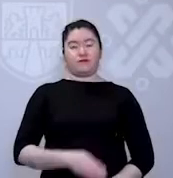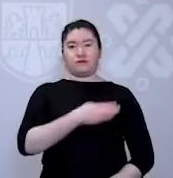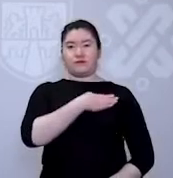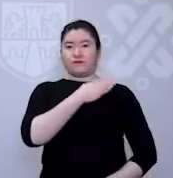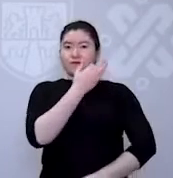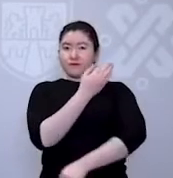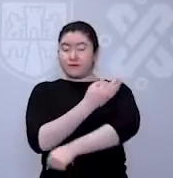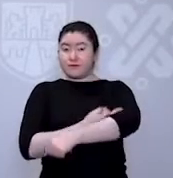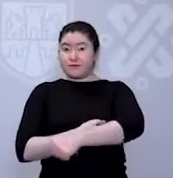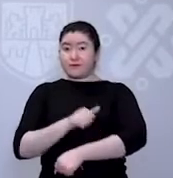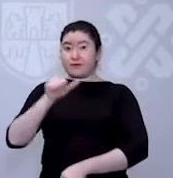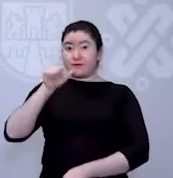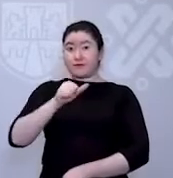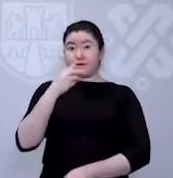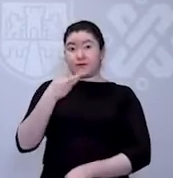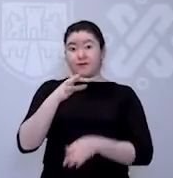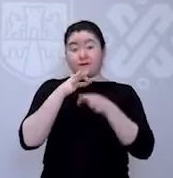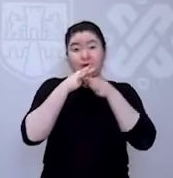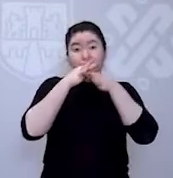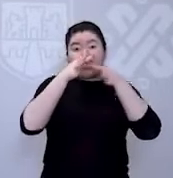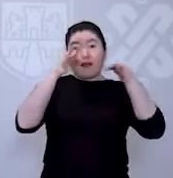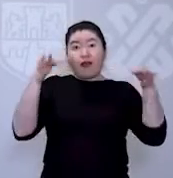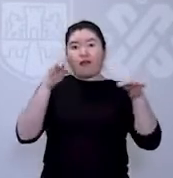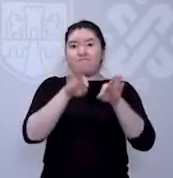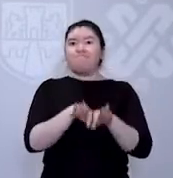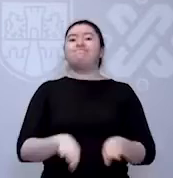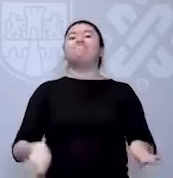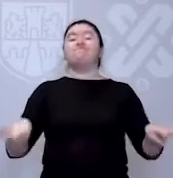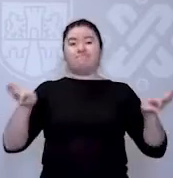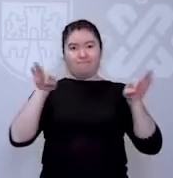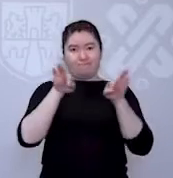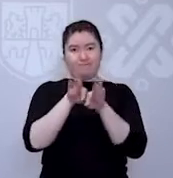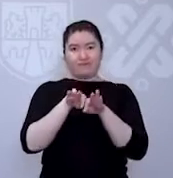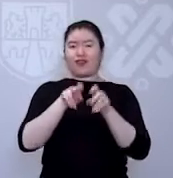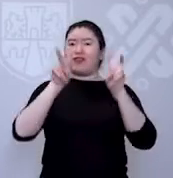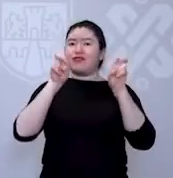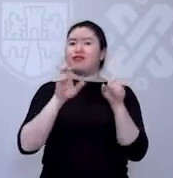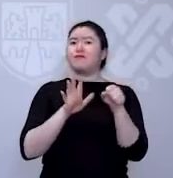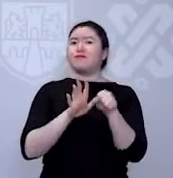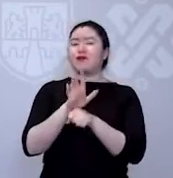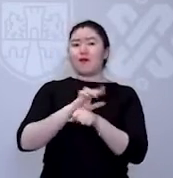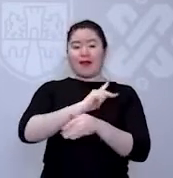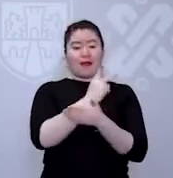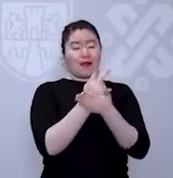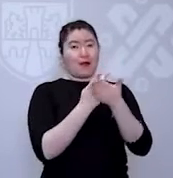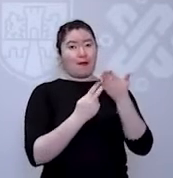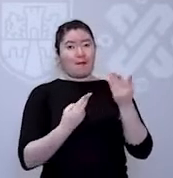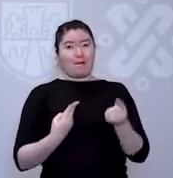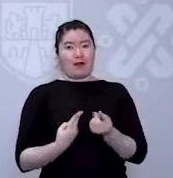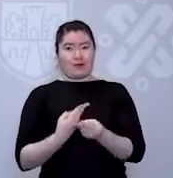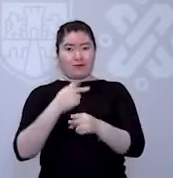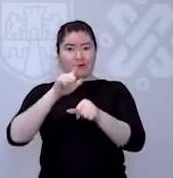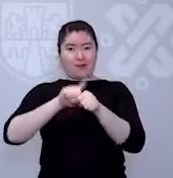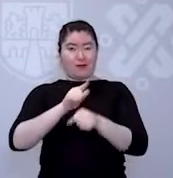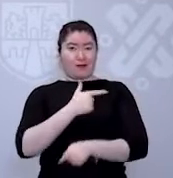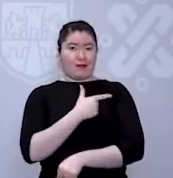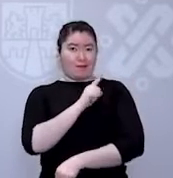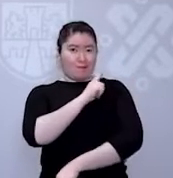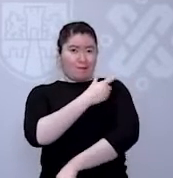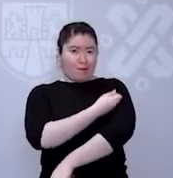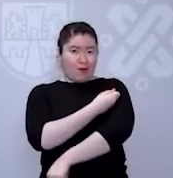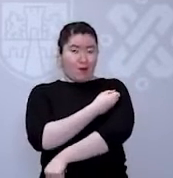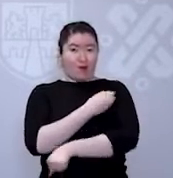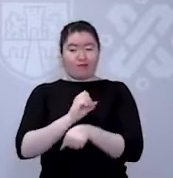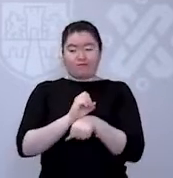Buenas tardes. El día de hoy tenemos tres anuncios importantes sobre el Programa Nacional de Vacunación contra COVID-19